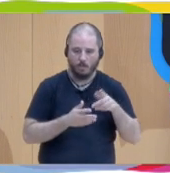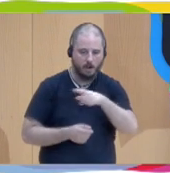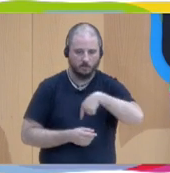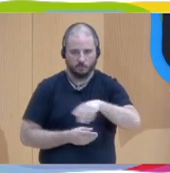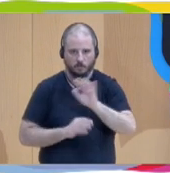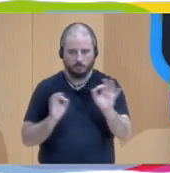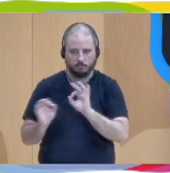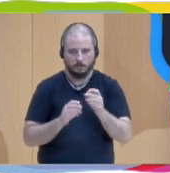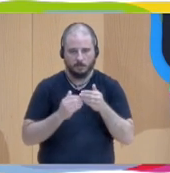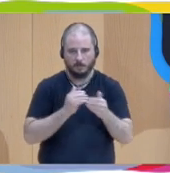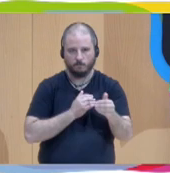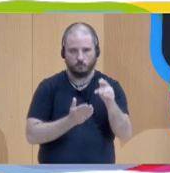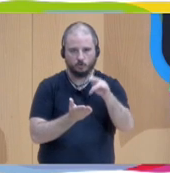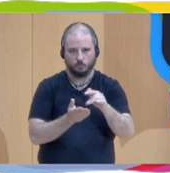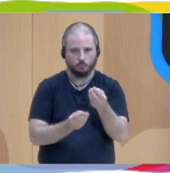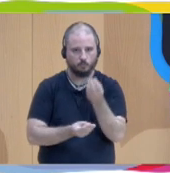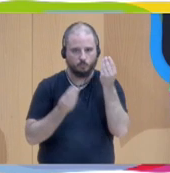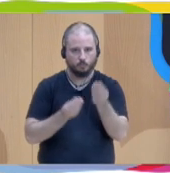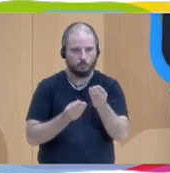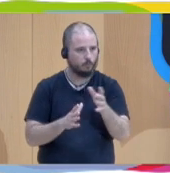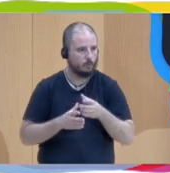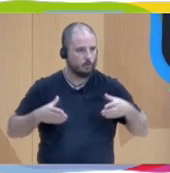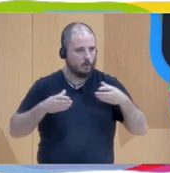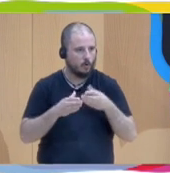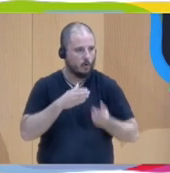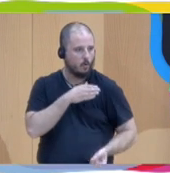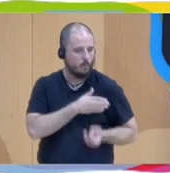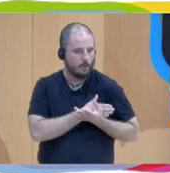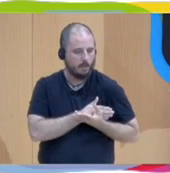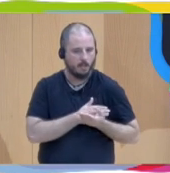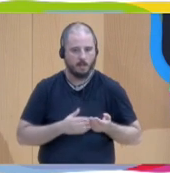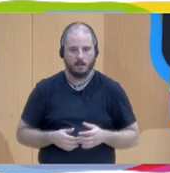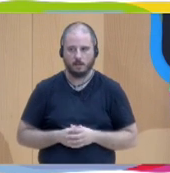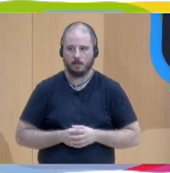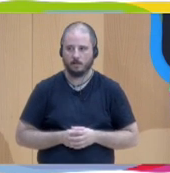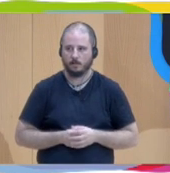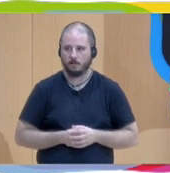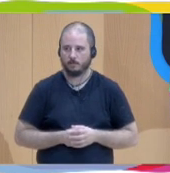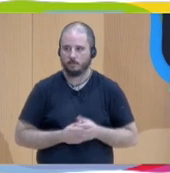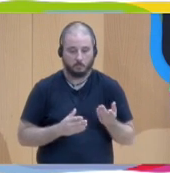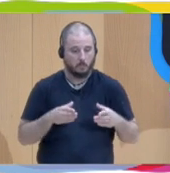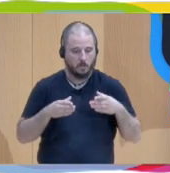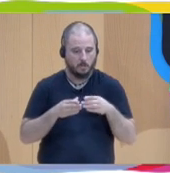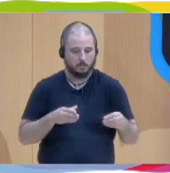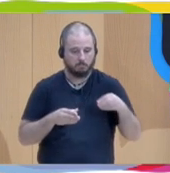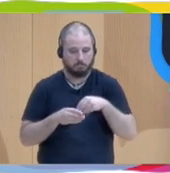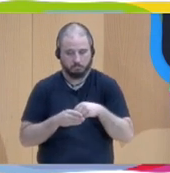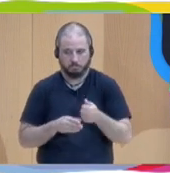es de crear comunidades más incluidas que